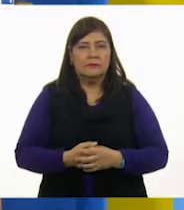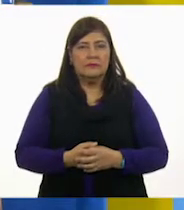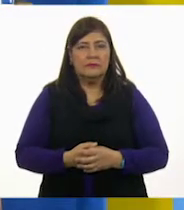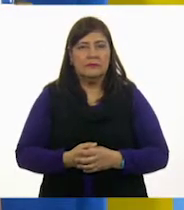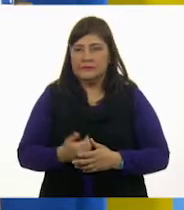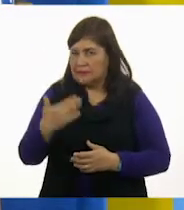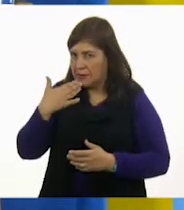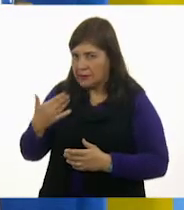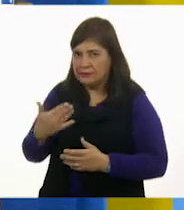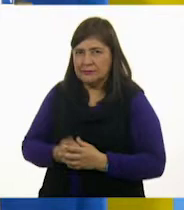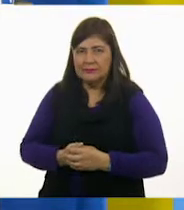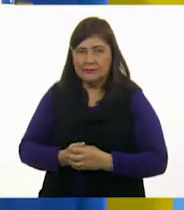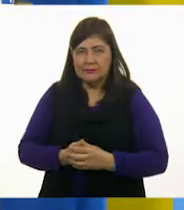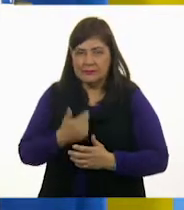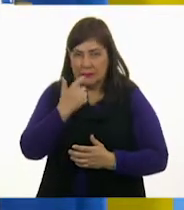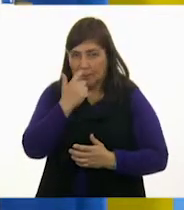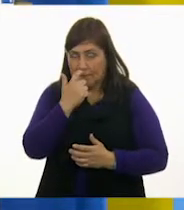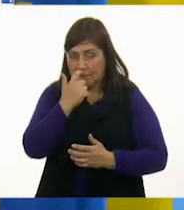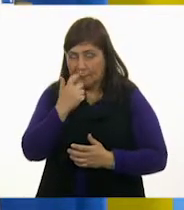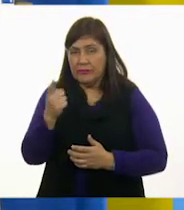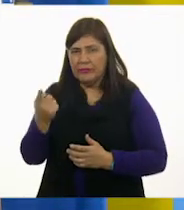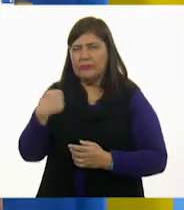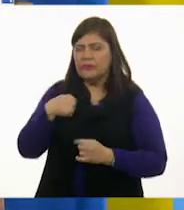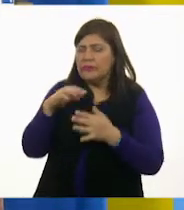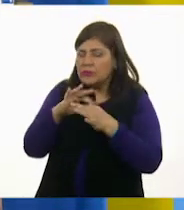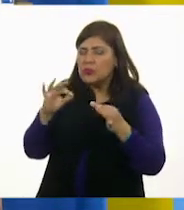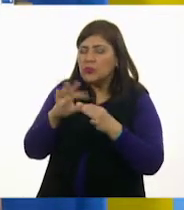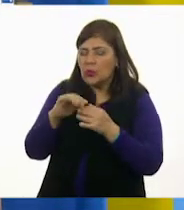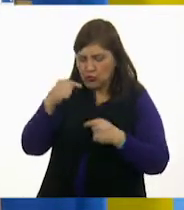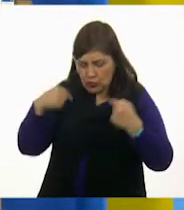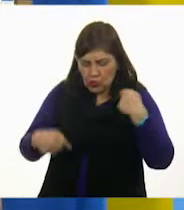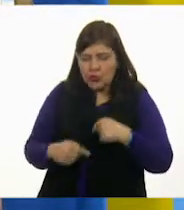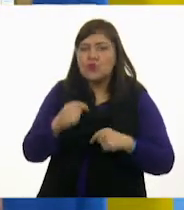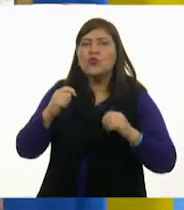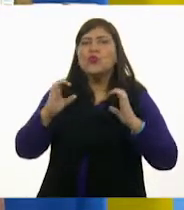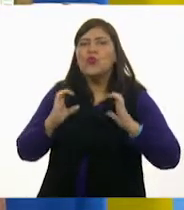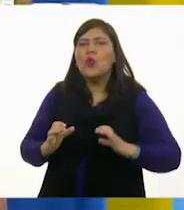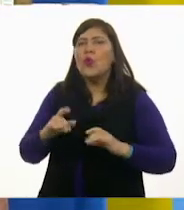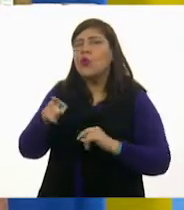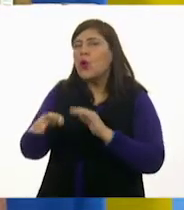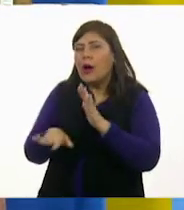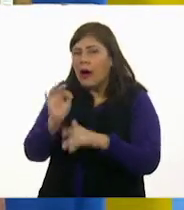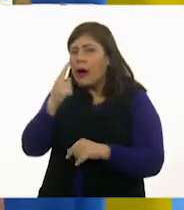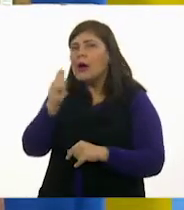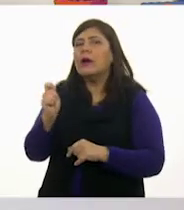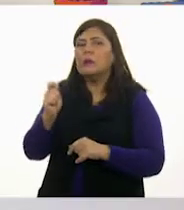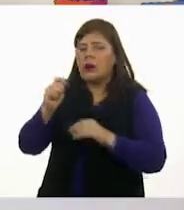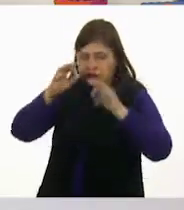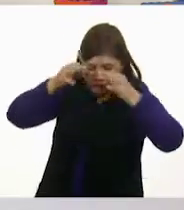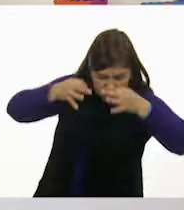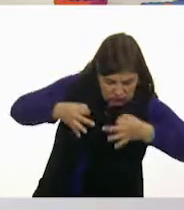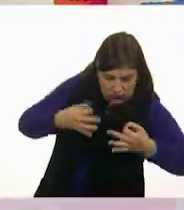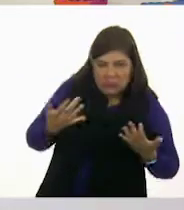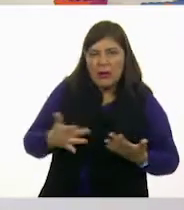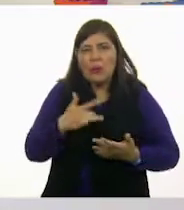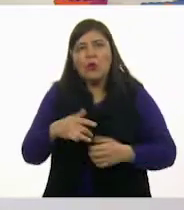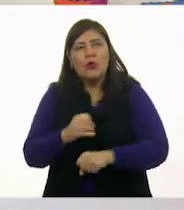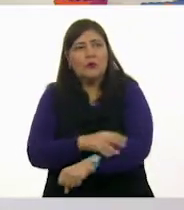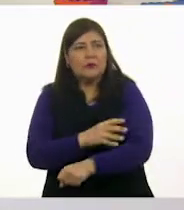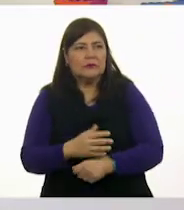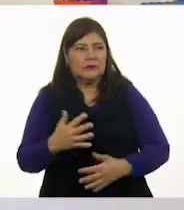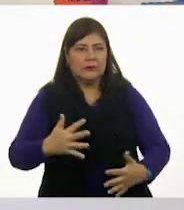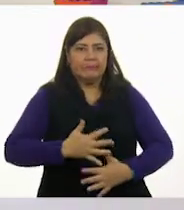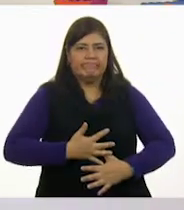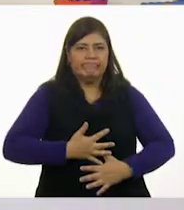Muy bien. Ahora sí me puedes decir en qué parte del cuerpo se encuentra esa emoción. Aquí.